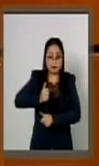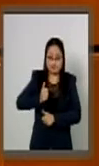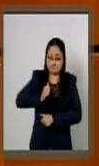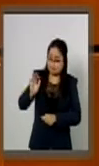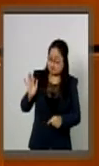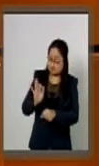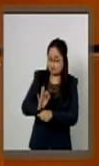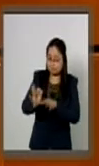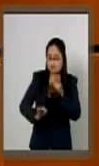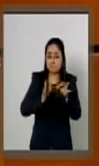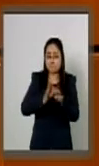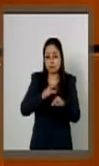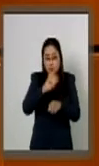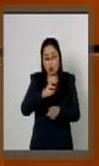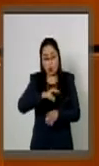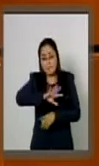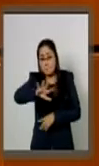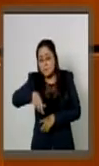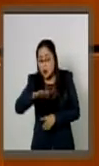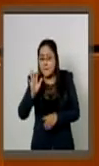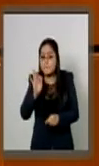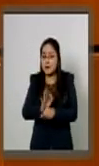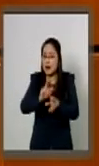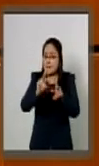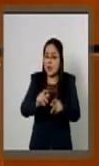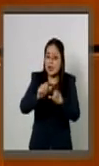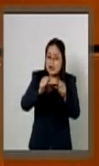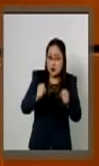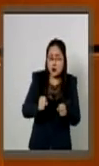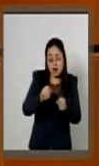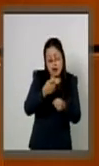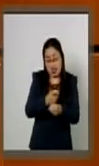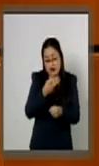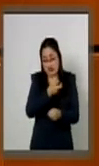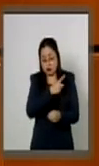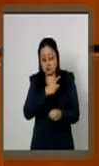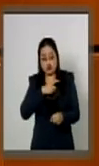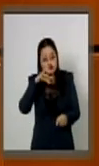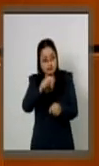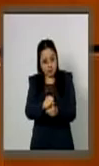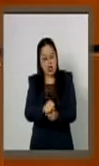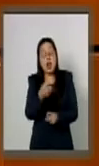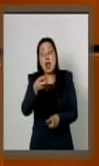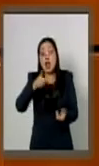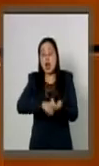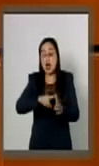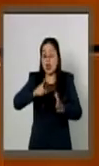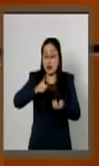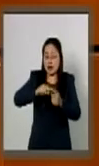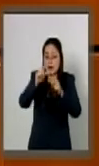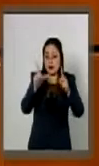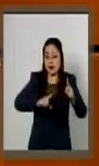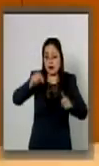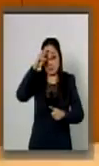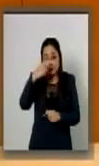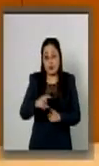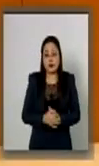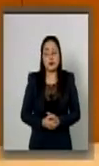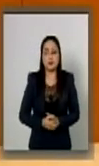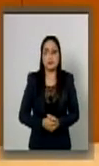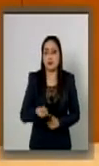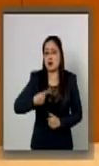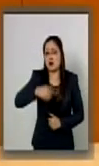sus tareas de defensa y preservación de la seguridad y la paz en el interior del territorio nacional. No